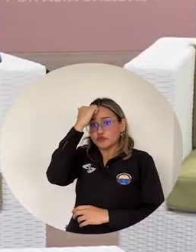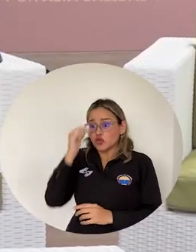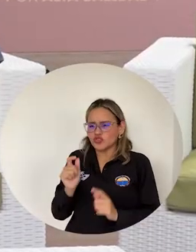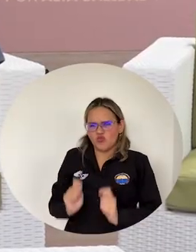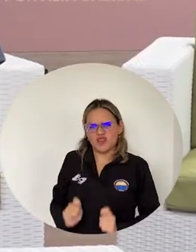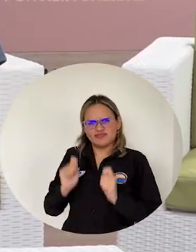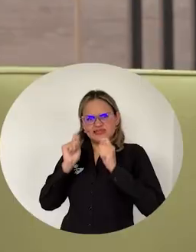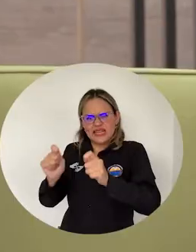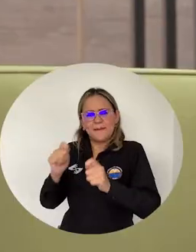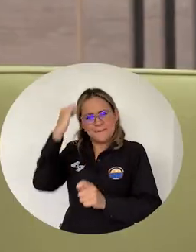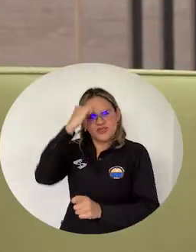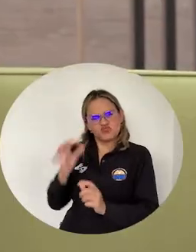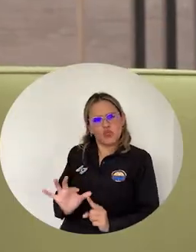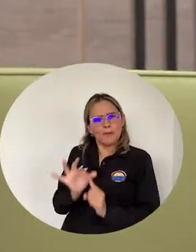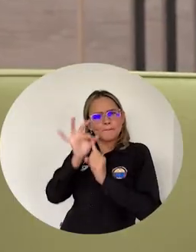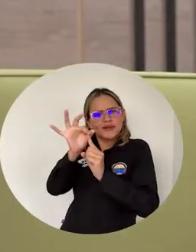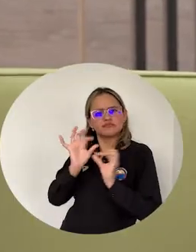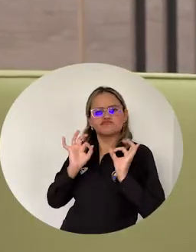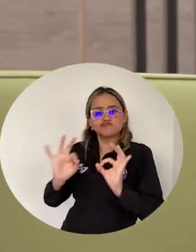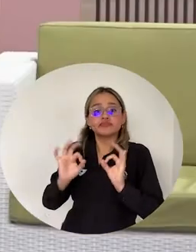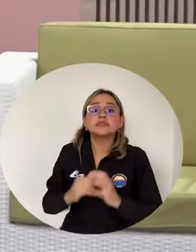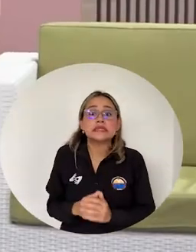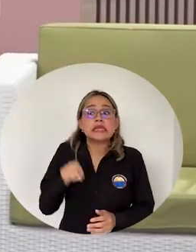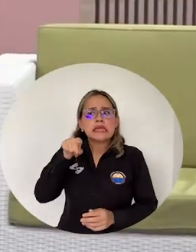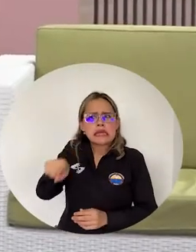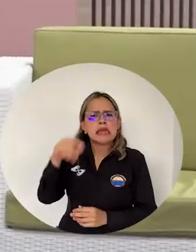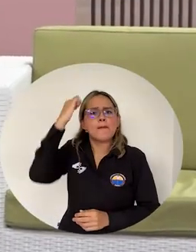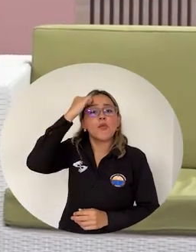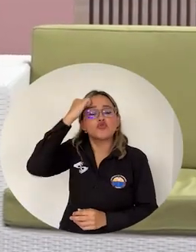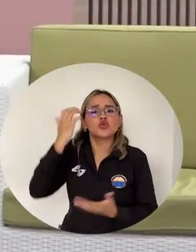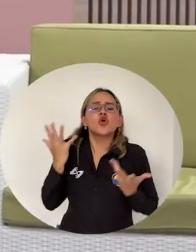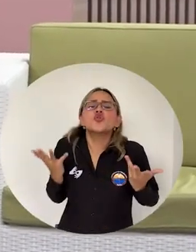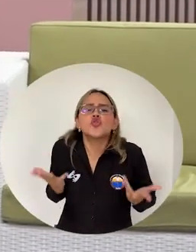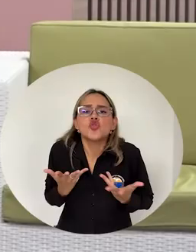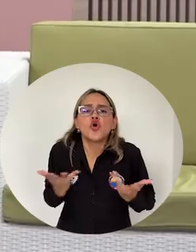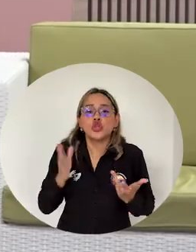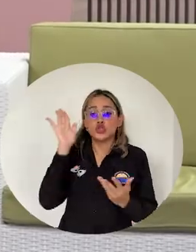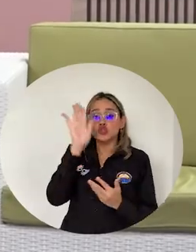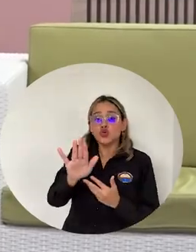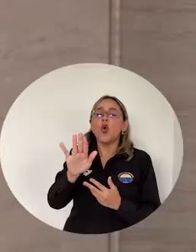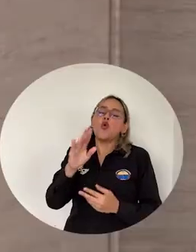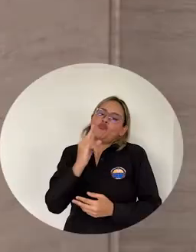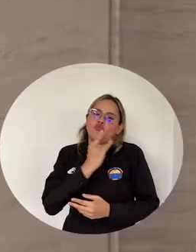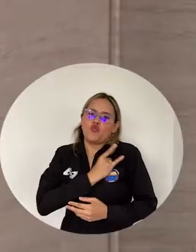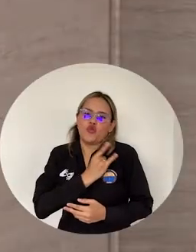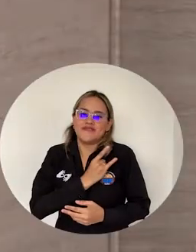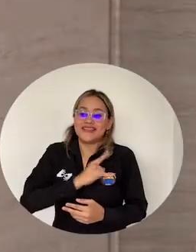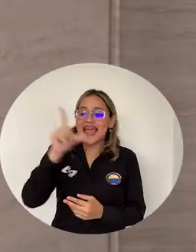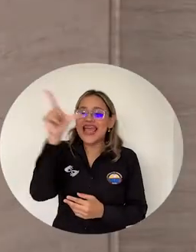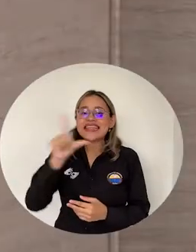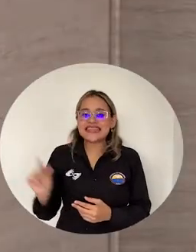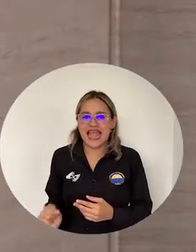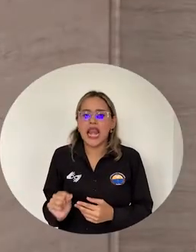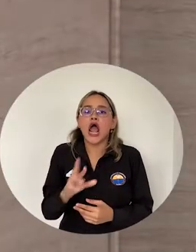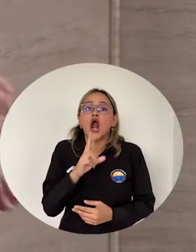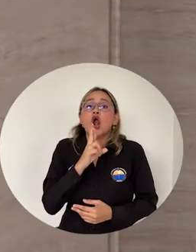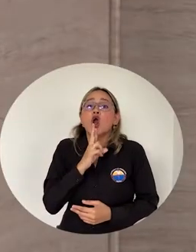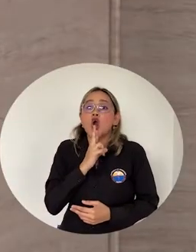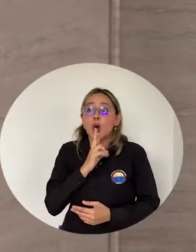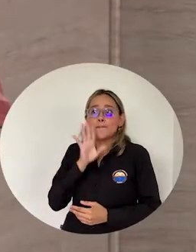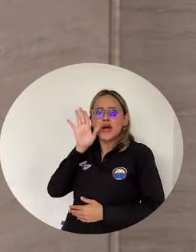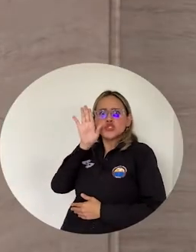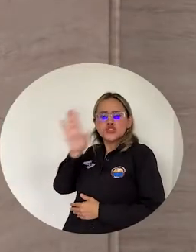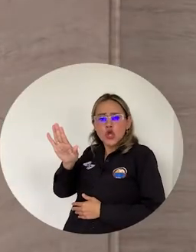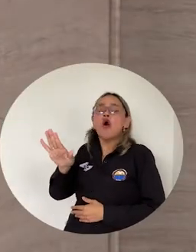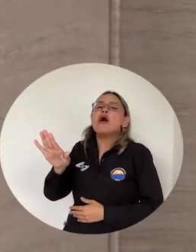Insigne A la doctora Concheta Pastorelli Docente e investigadora De la Sapienza Universidad De Roma, Italia Por sus aportes A